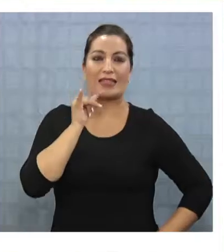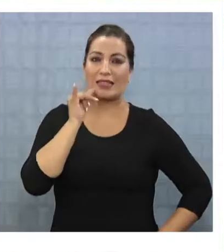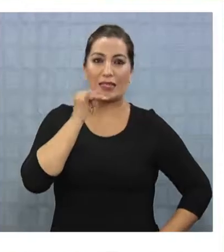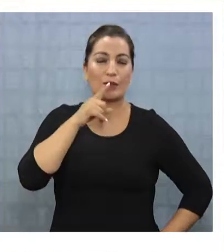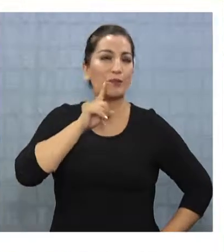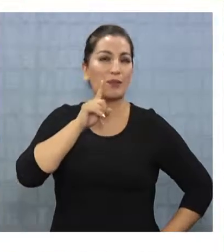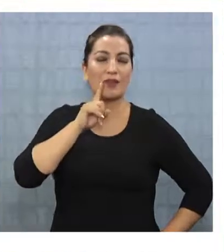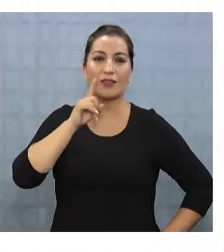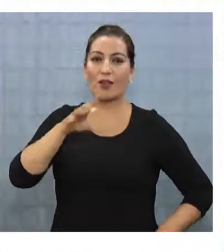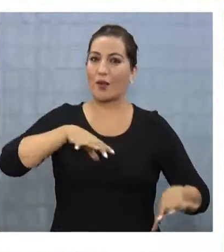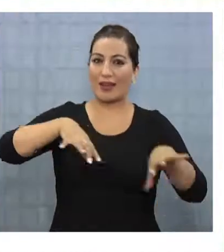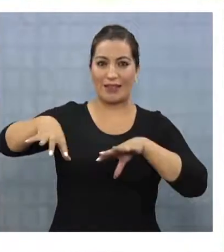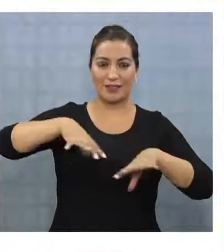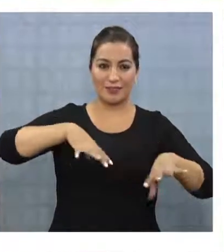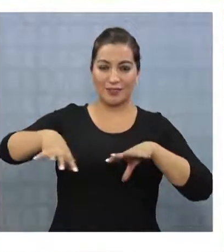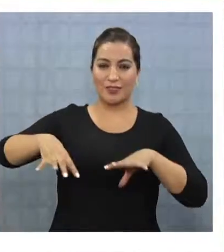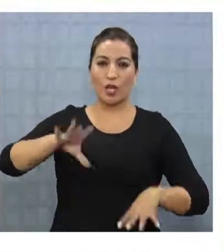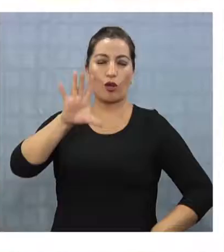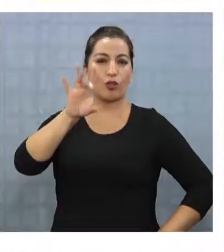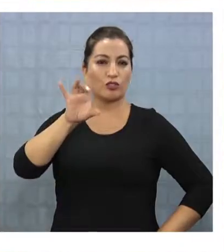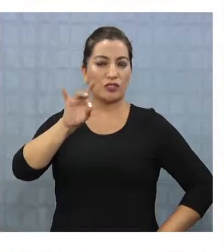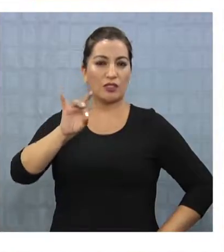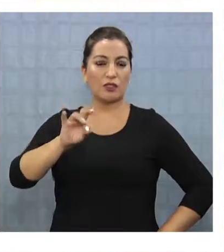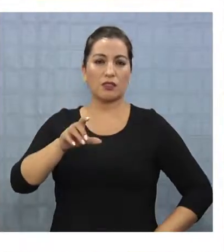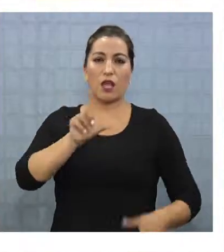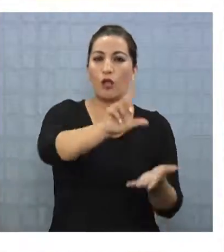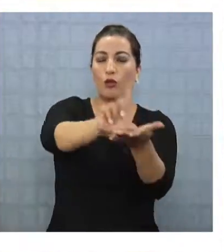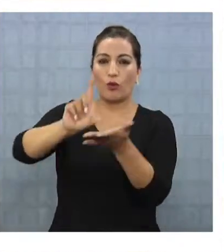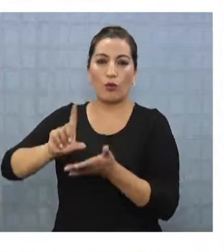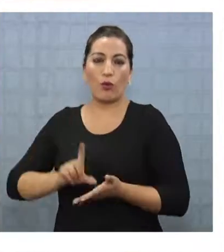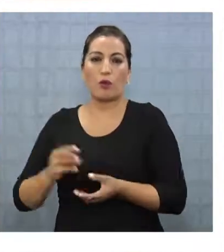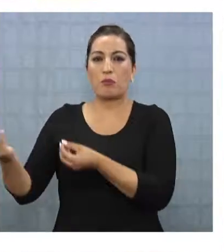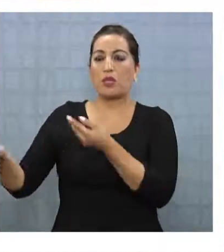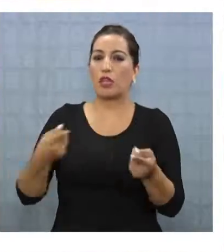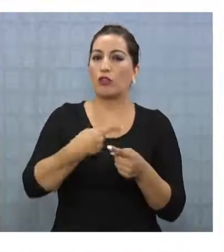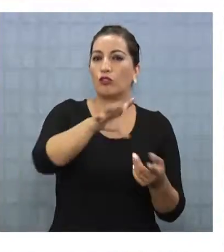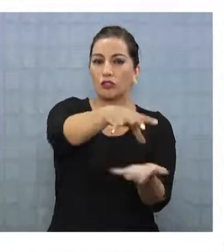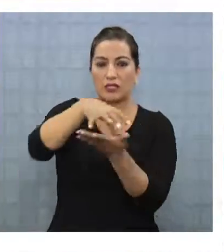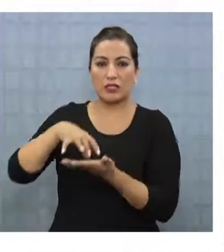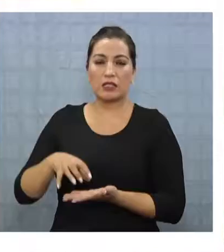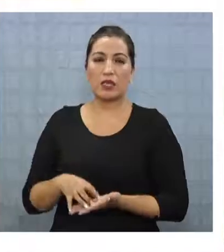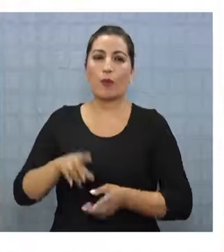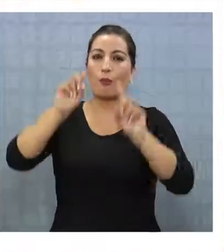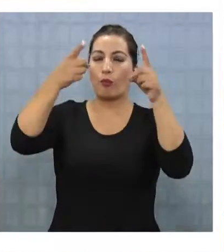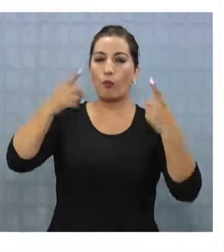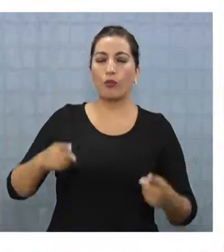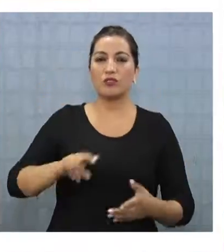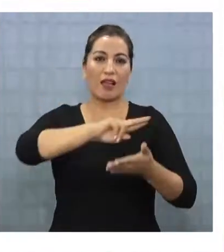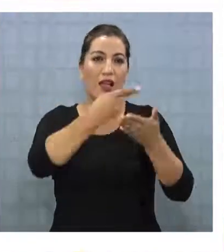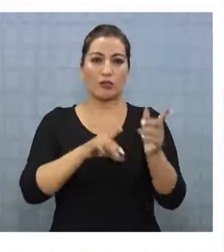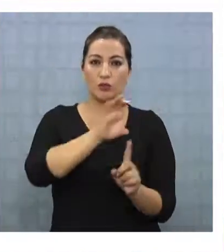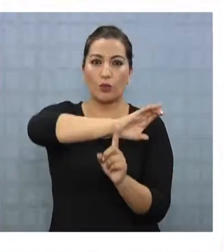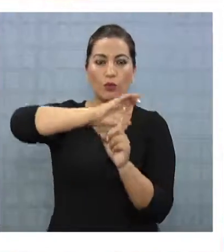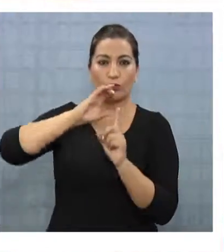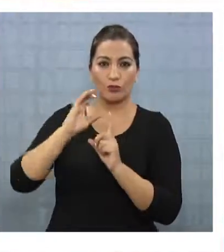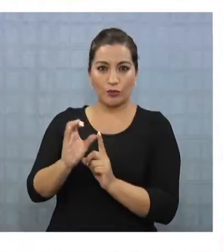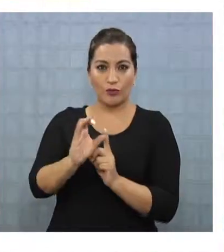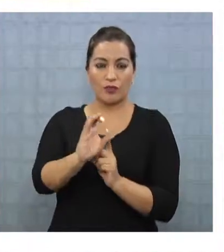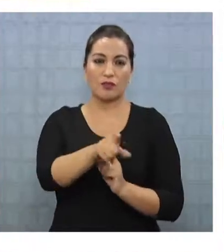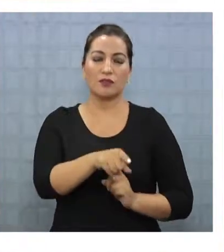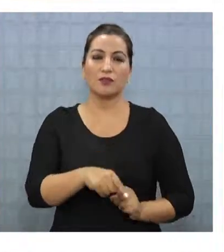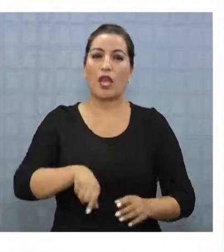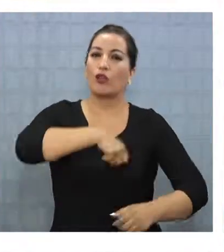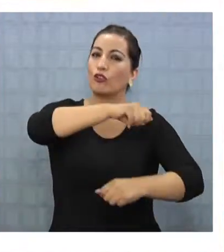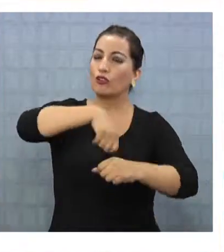región para tener un evento de envergadura de 80 puestos, por ejemplo, con invitados de otras regiones, con música, arte,